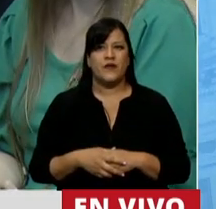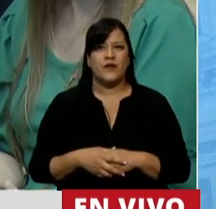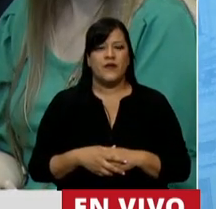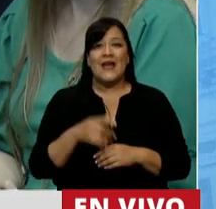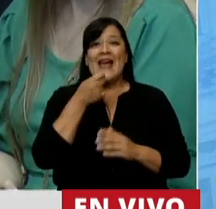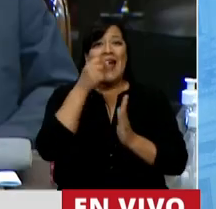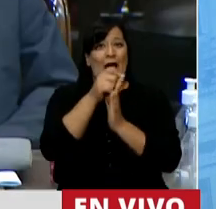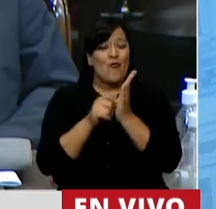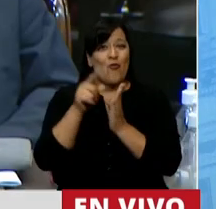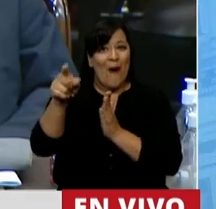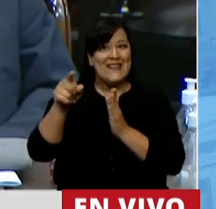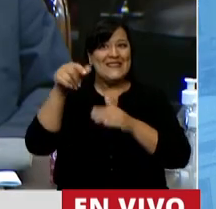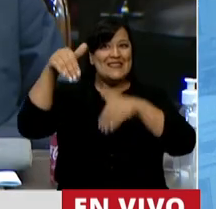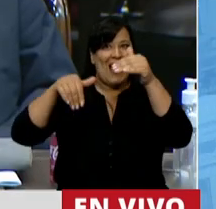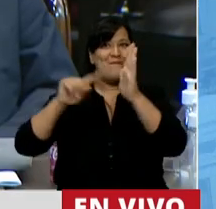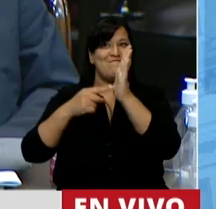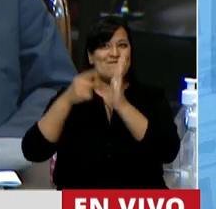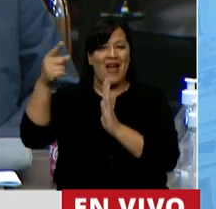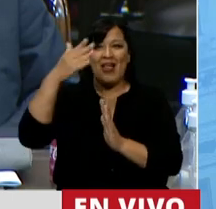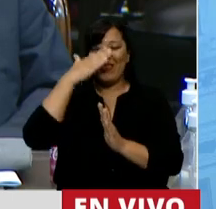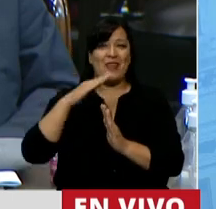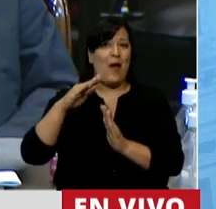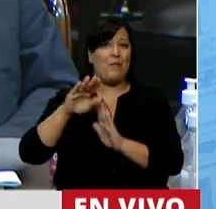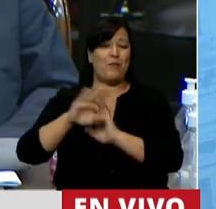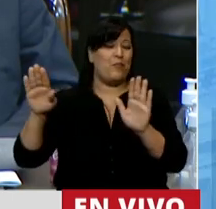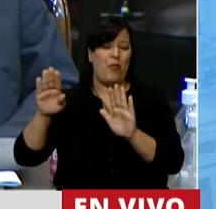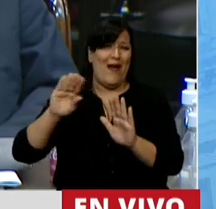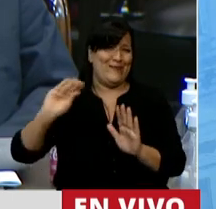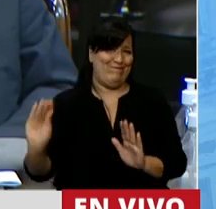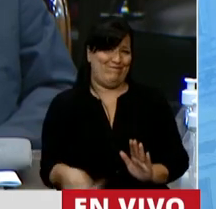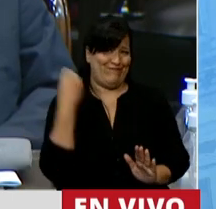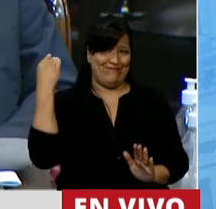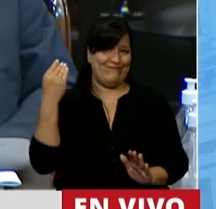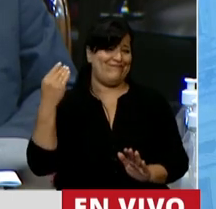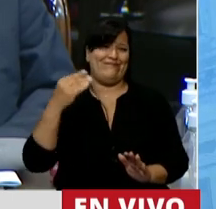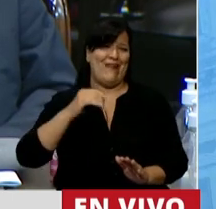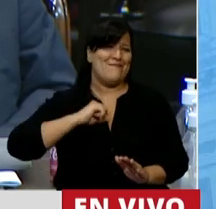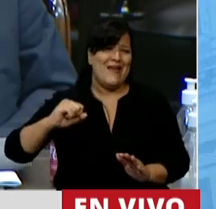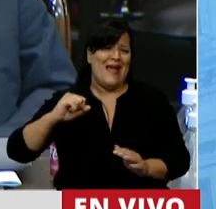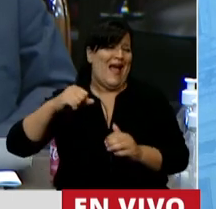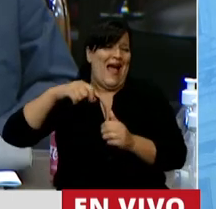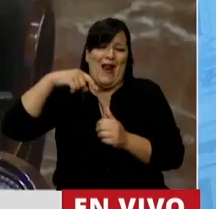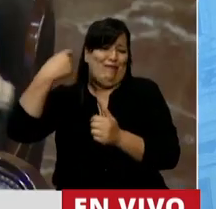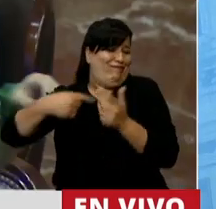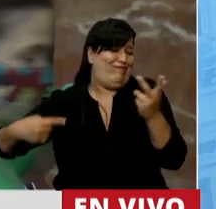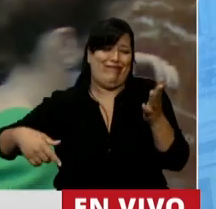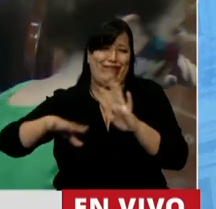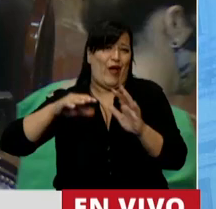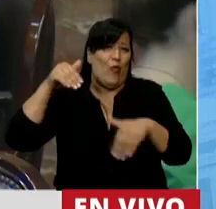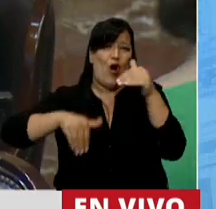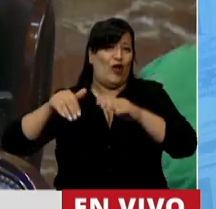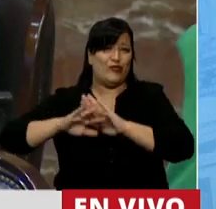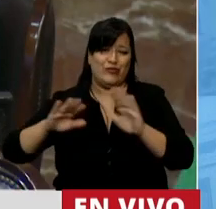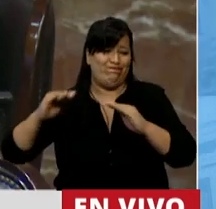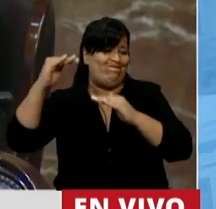esa encuesta favorable se convirtió en un submarino a pedal. Perdí por 10 puntos, me cagó a votos de las otras. Fue terrible. Pero era